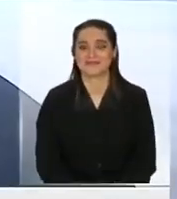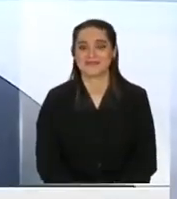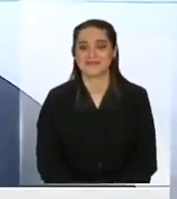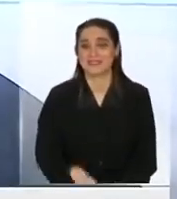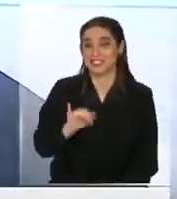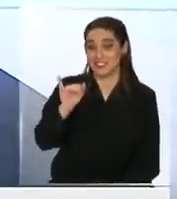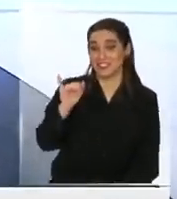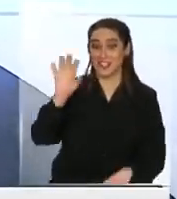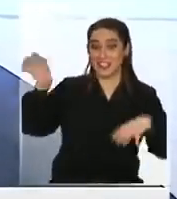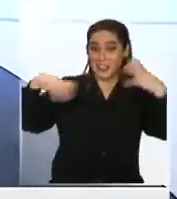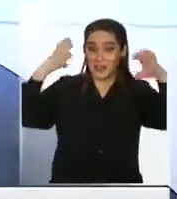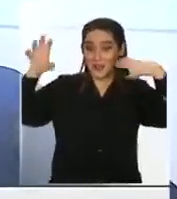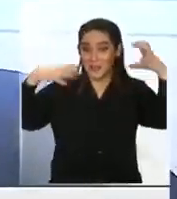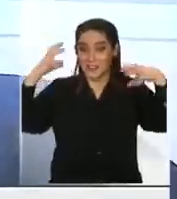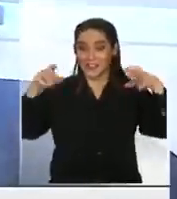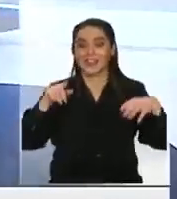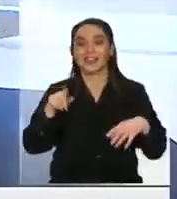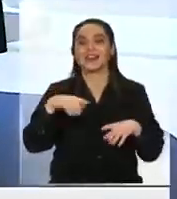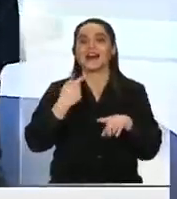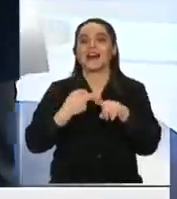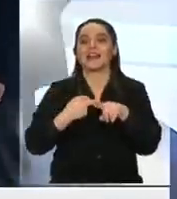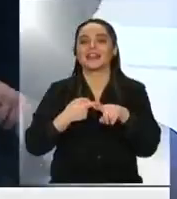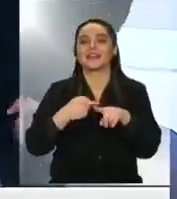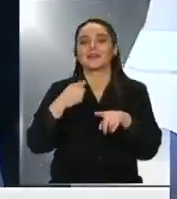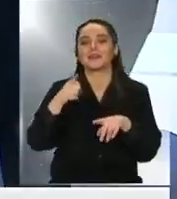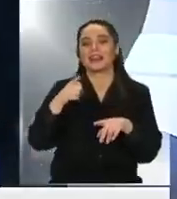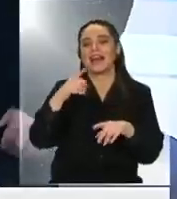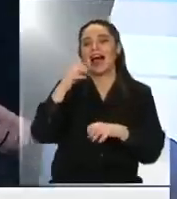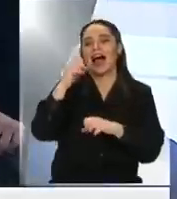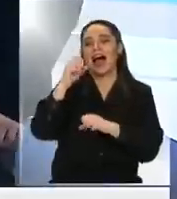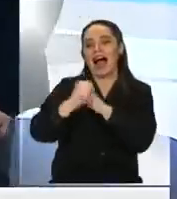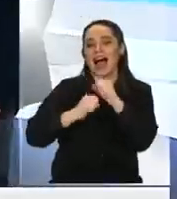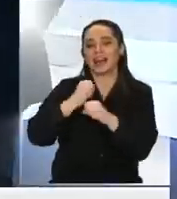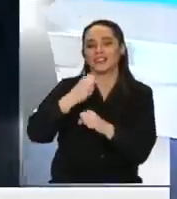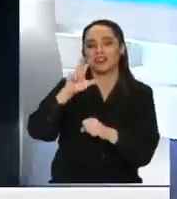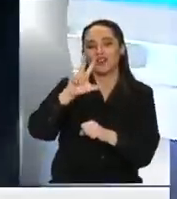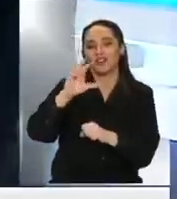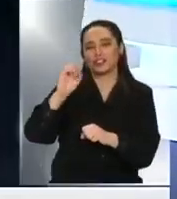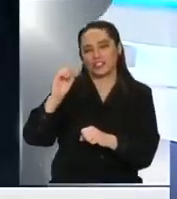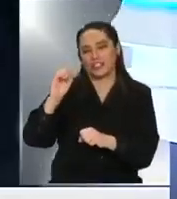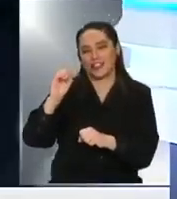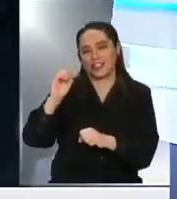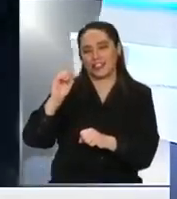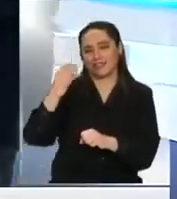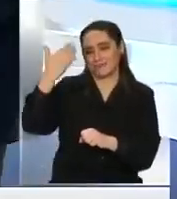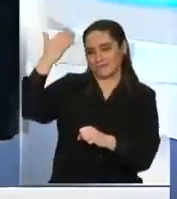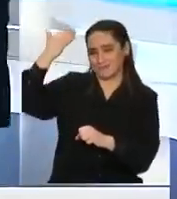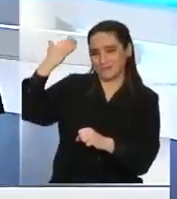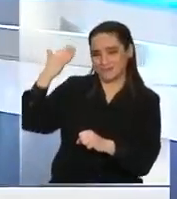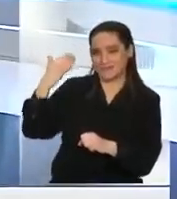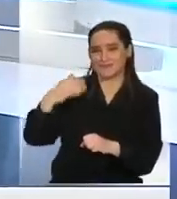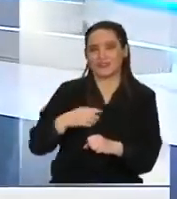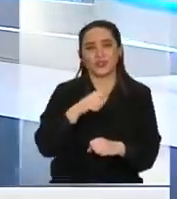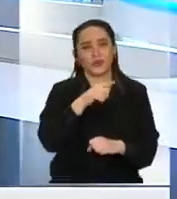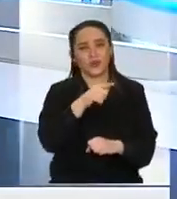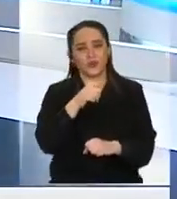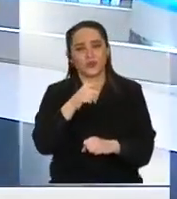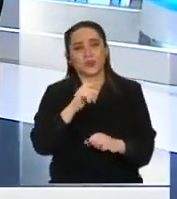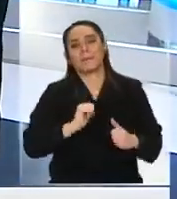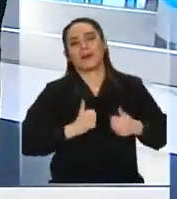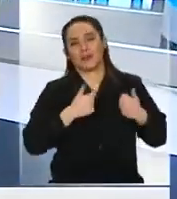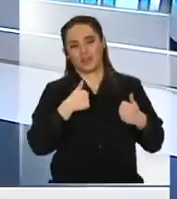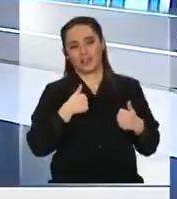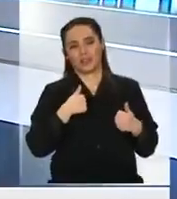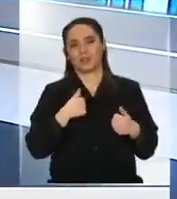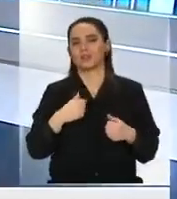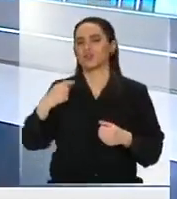ese, ese, discotequero. Es que además esto es de la K80, esto es Rasputín. Estamos hablando de... Yo creo que usted es mucho más joven que yo.